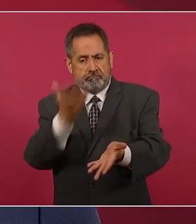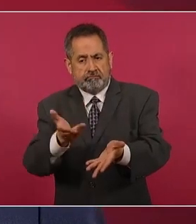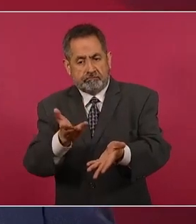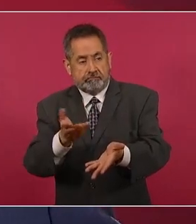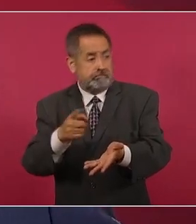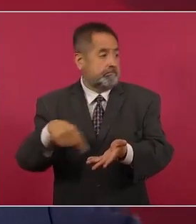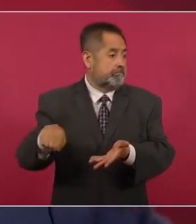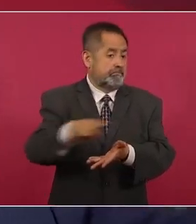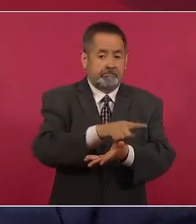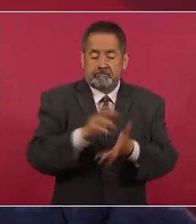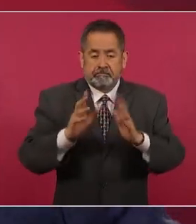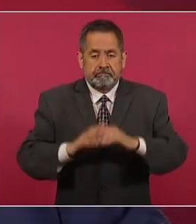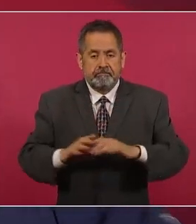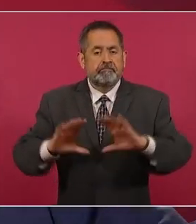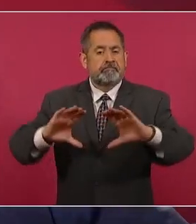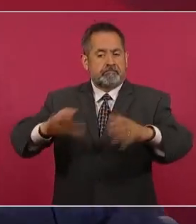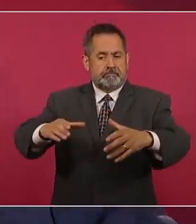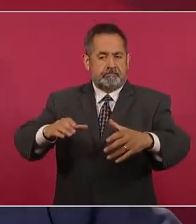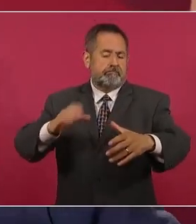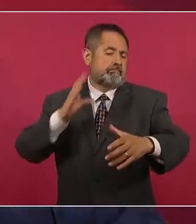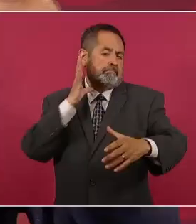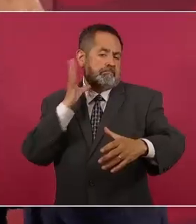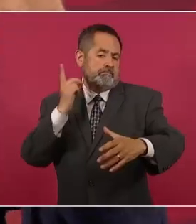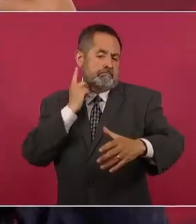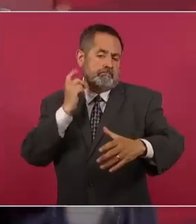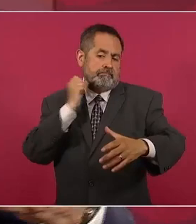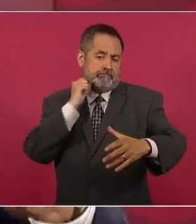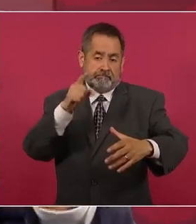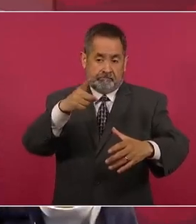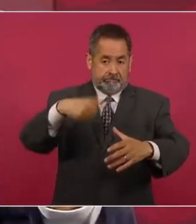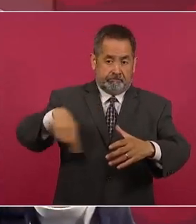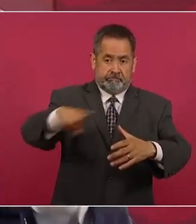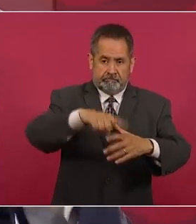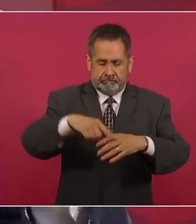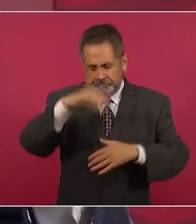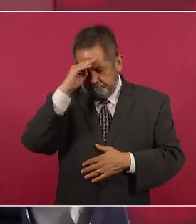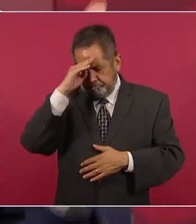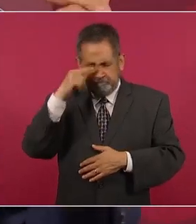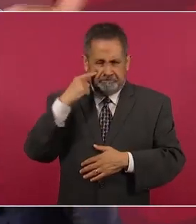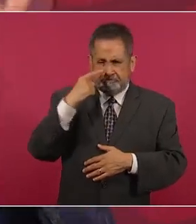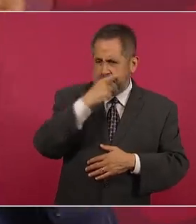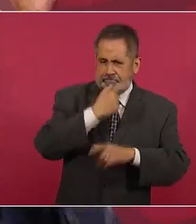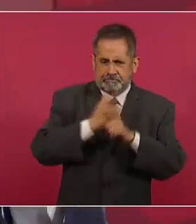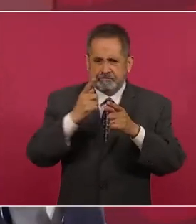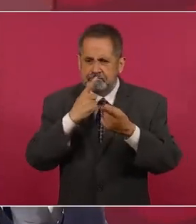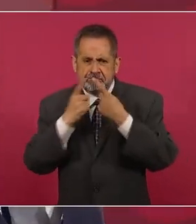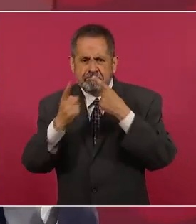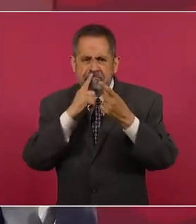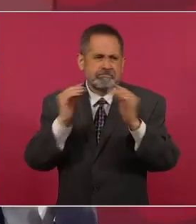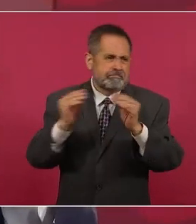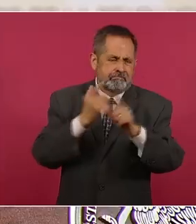que sea el Congreso el que libremente debata